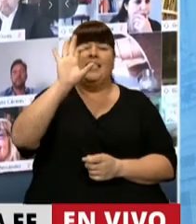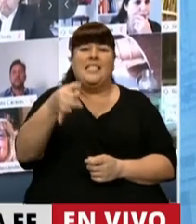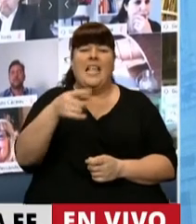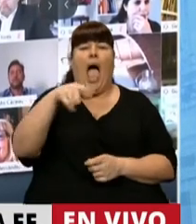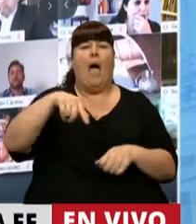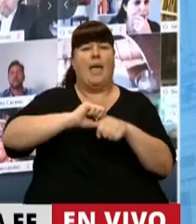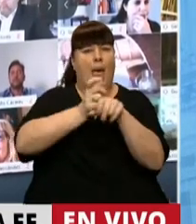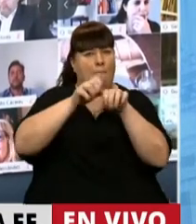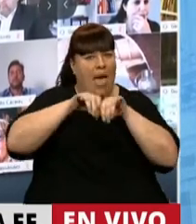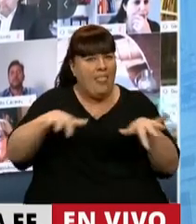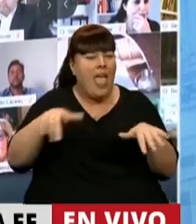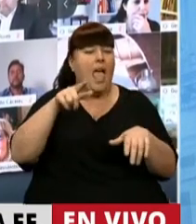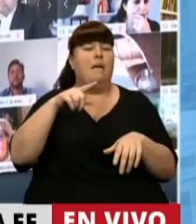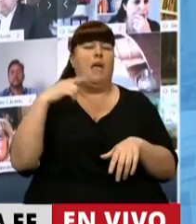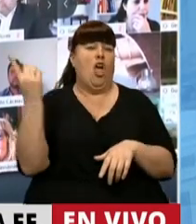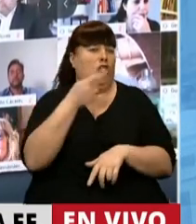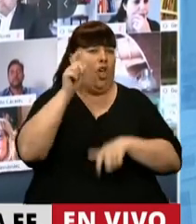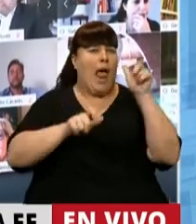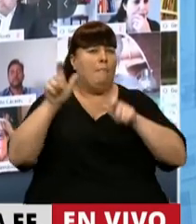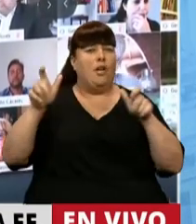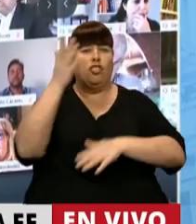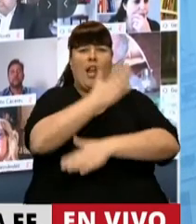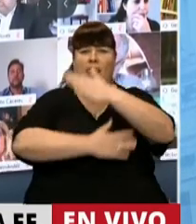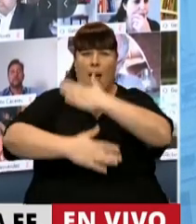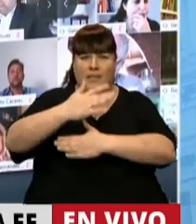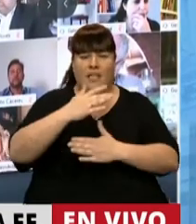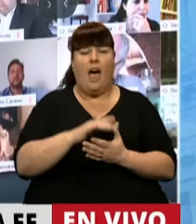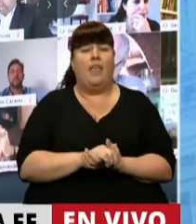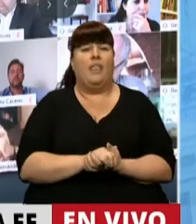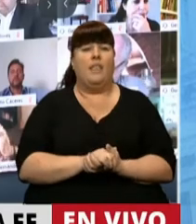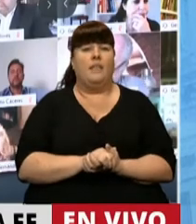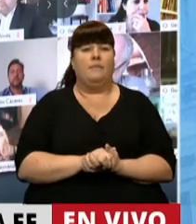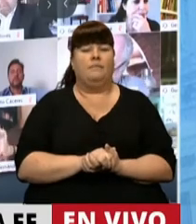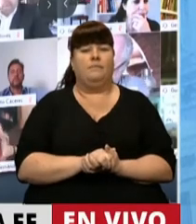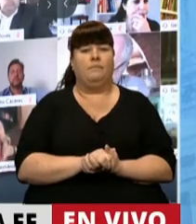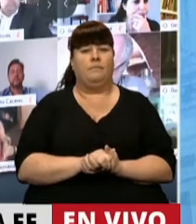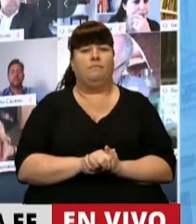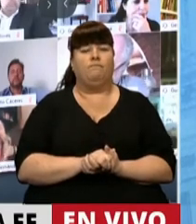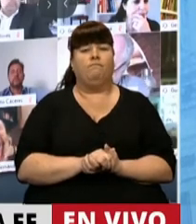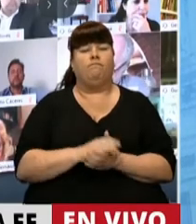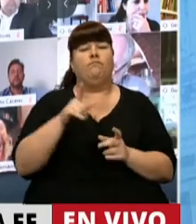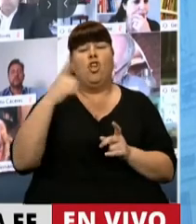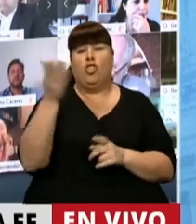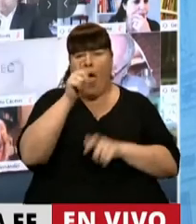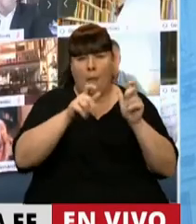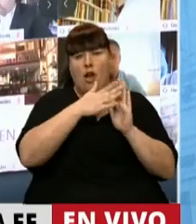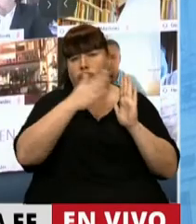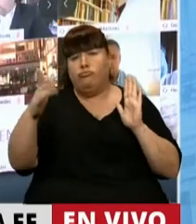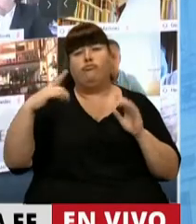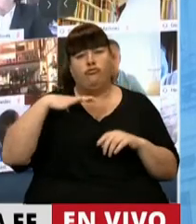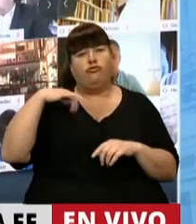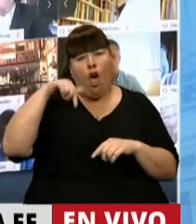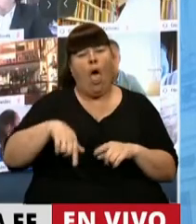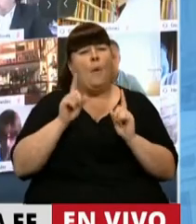toda la población de las personas con discapacidad han transitado y siguen